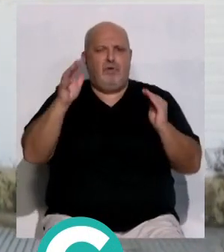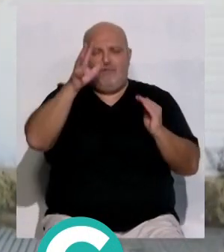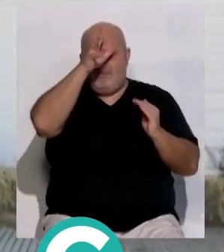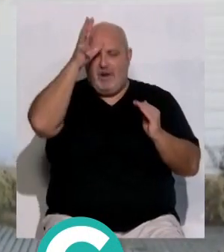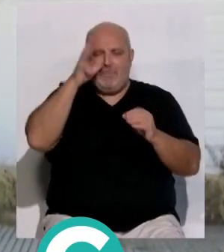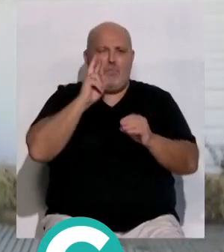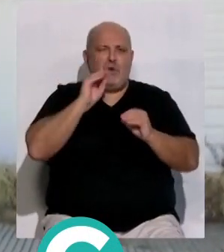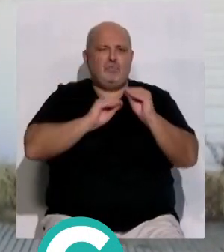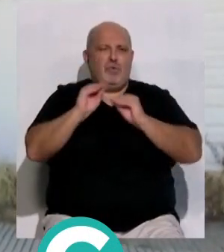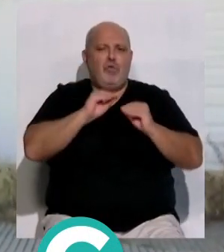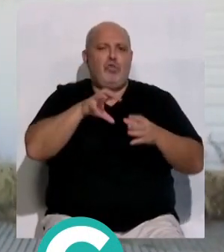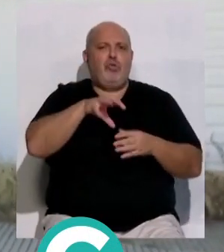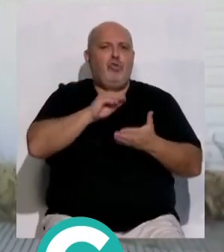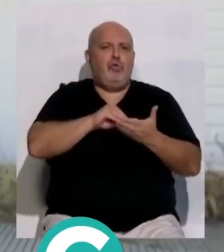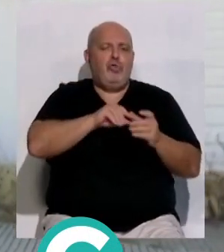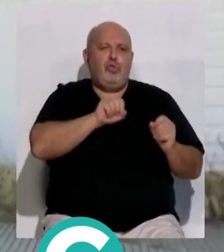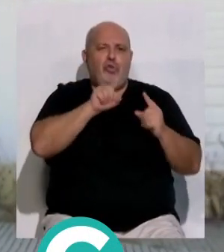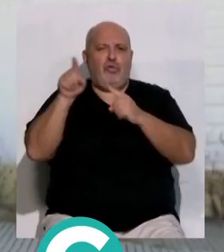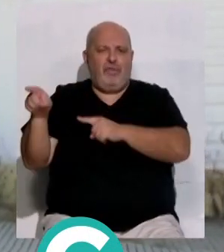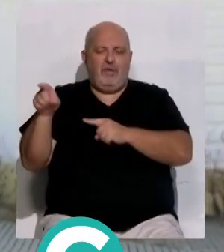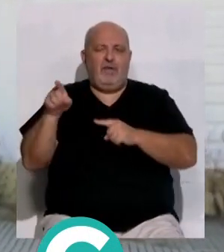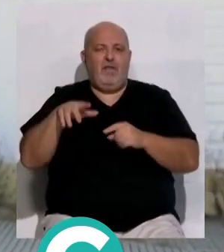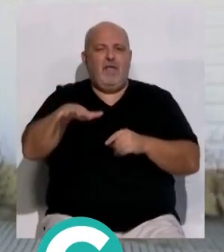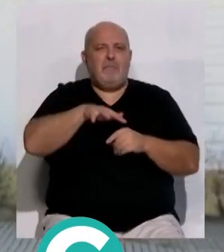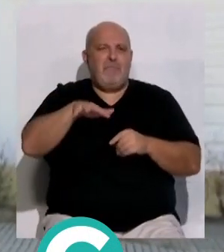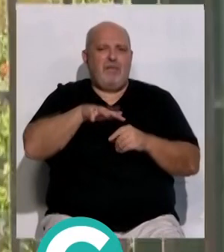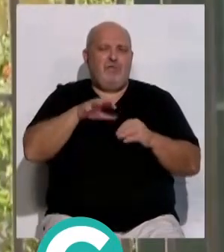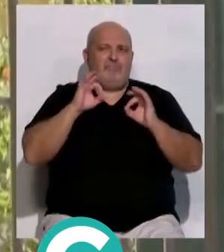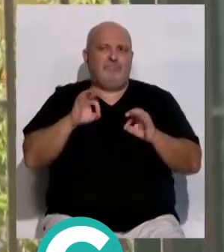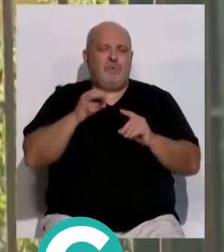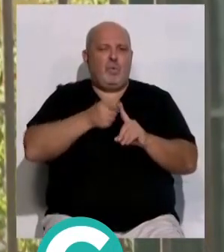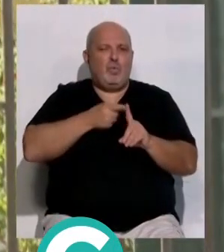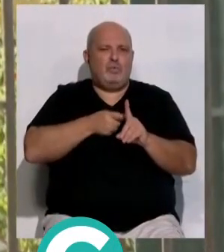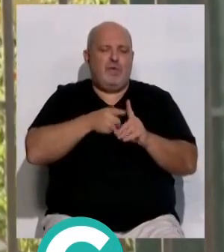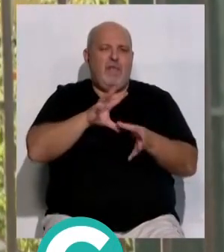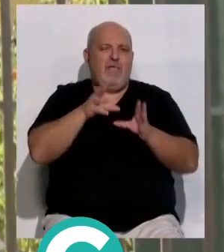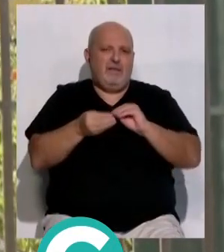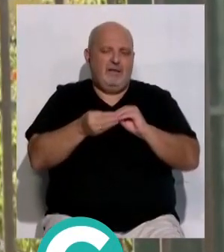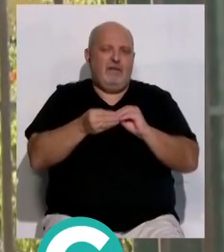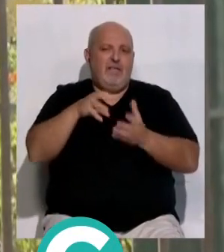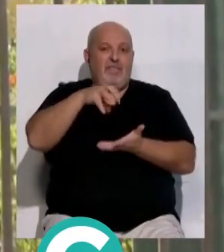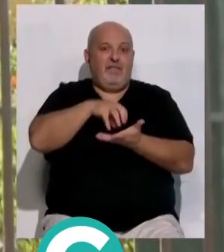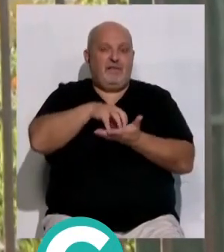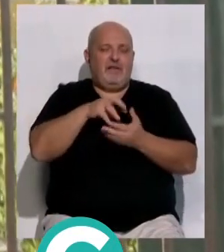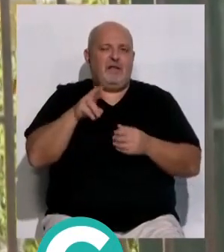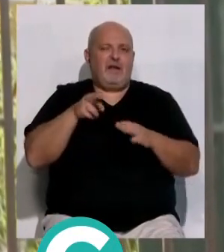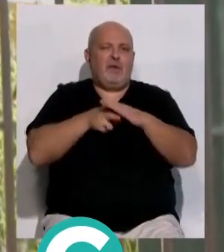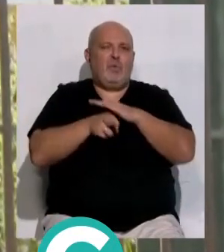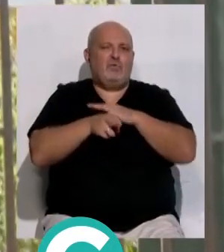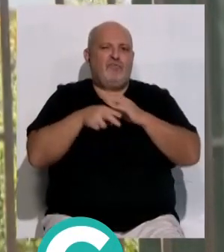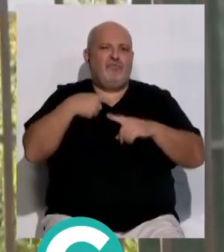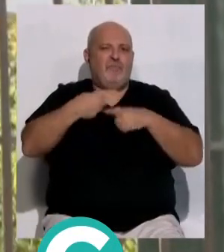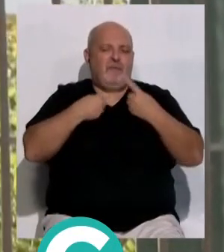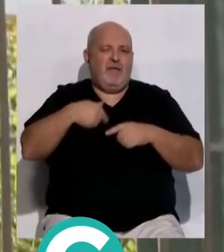dar solución a la reubicación temporal. Se situarán en espacios que han tenido que ser adaptados en el centro de recursos para las